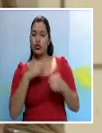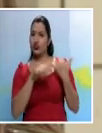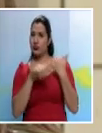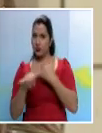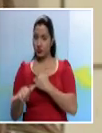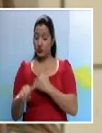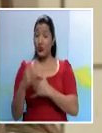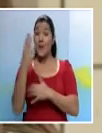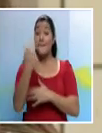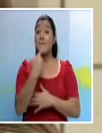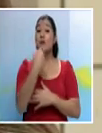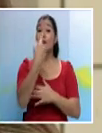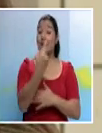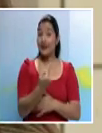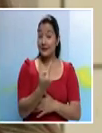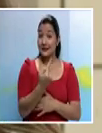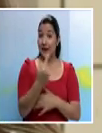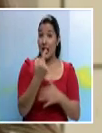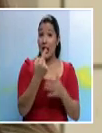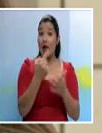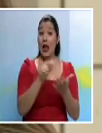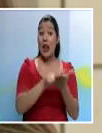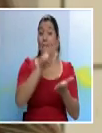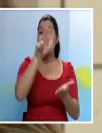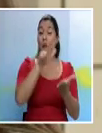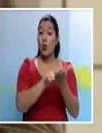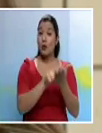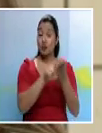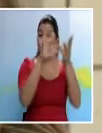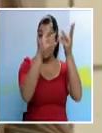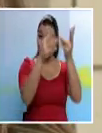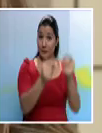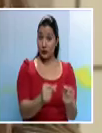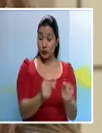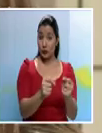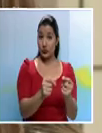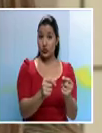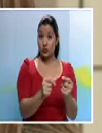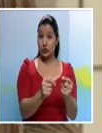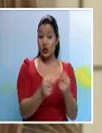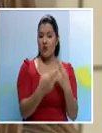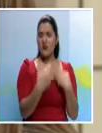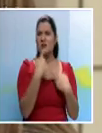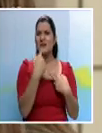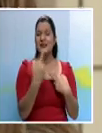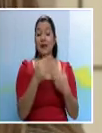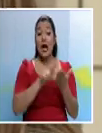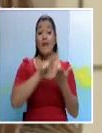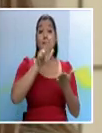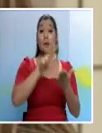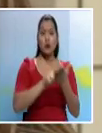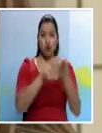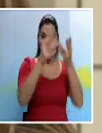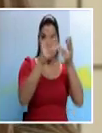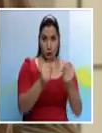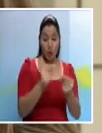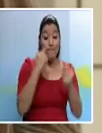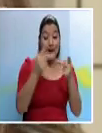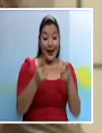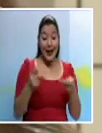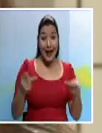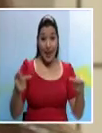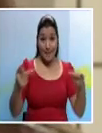en la aprobación de los presupuestos para la plaza de la hija del señor Jensen,